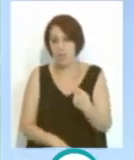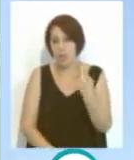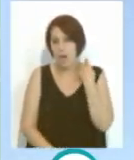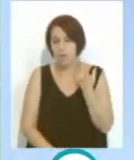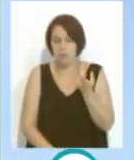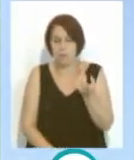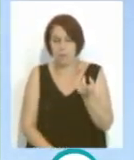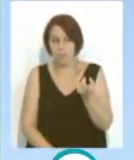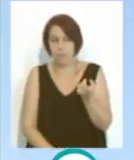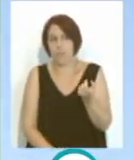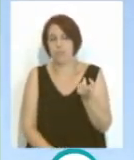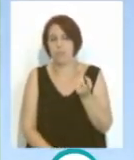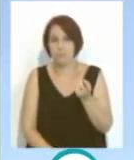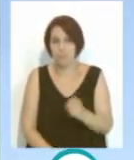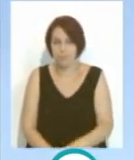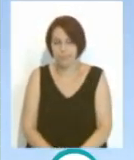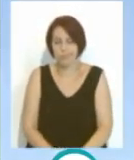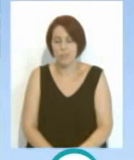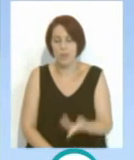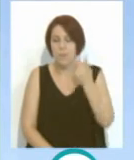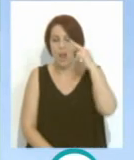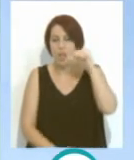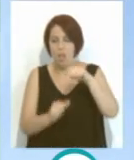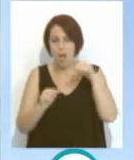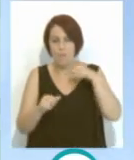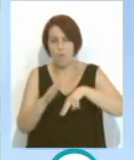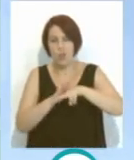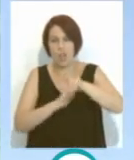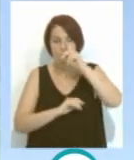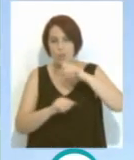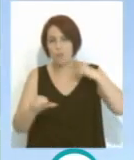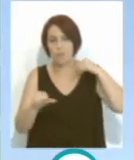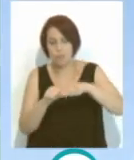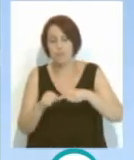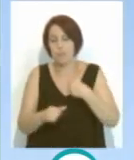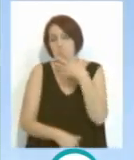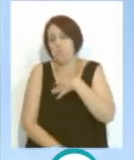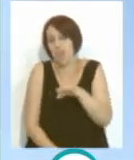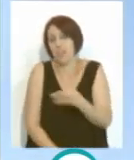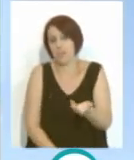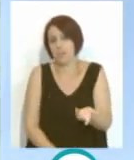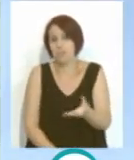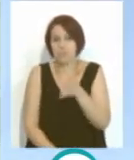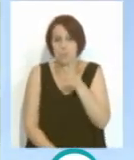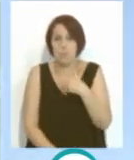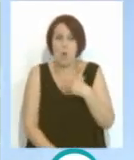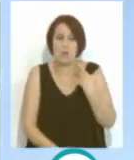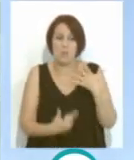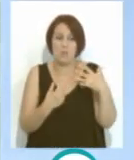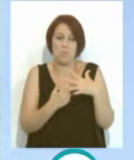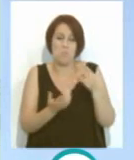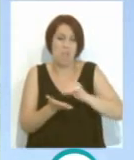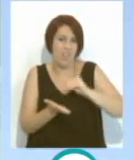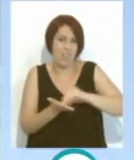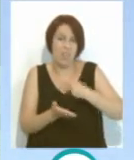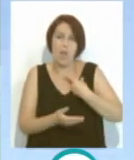Hombre, basado en la experiencia que hemos tenido con muchos futbolistas a lo largo de tantos años, pues se puede pensar, ¿no? Porque hemos tenido muchísimos casos que ya, por